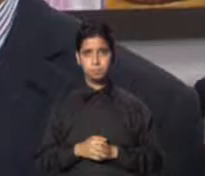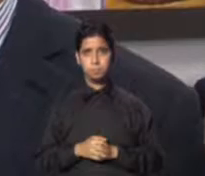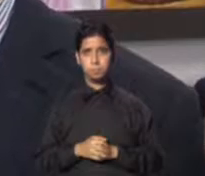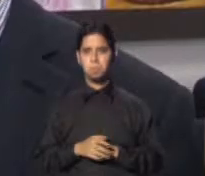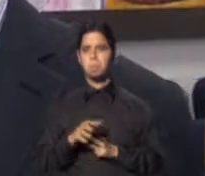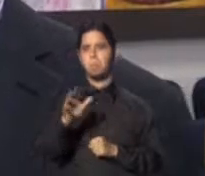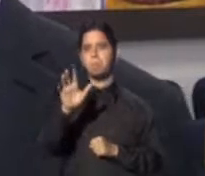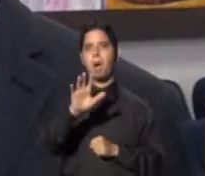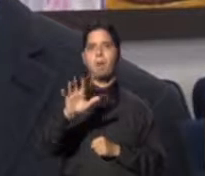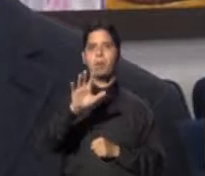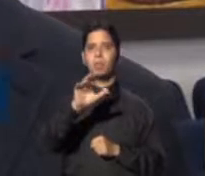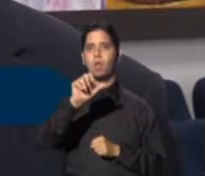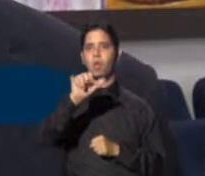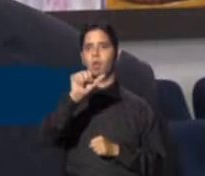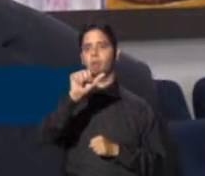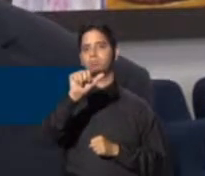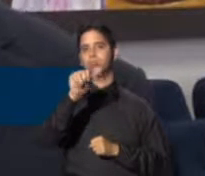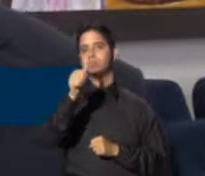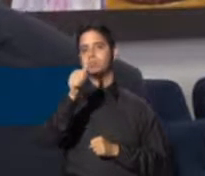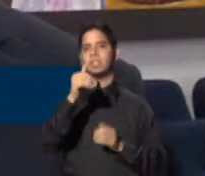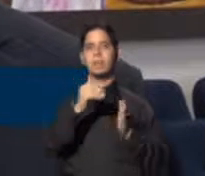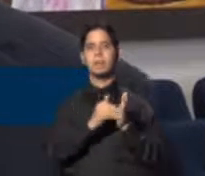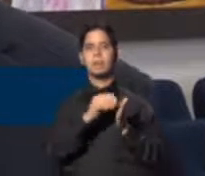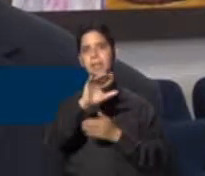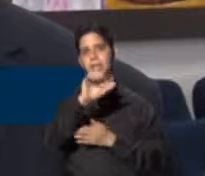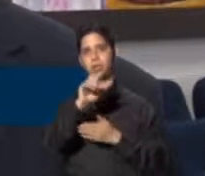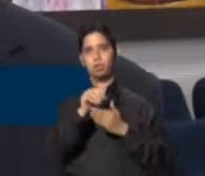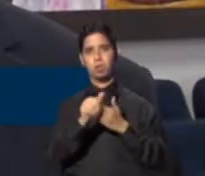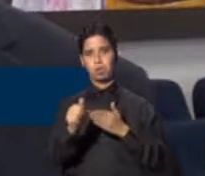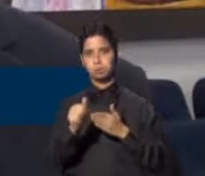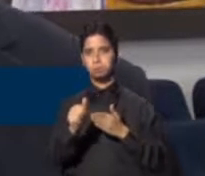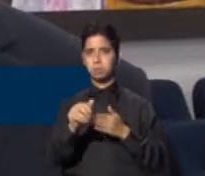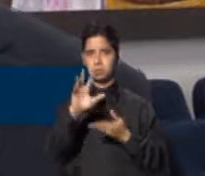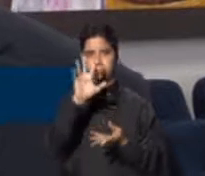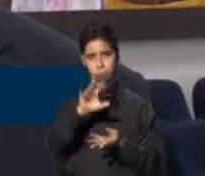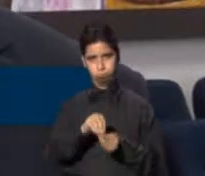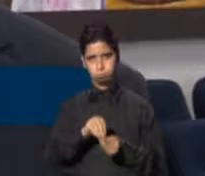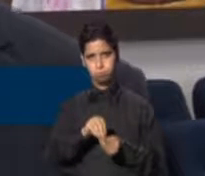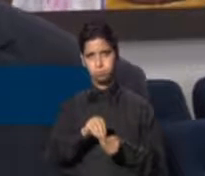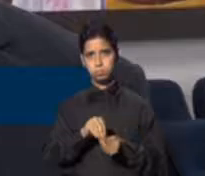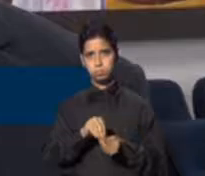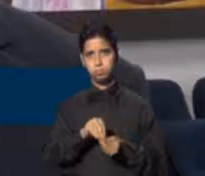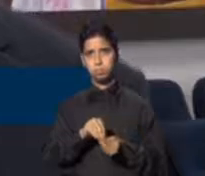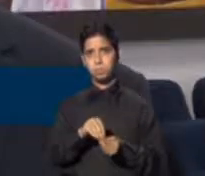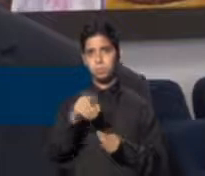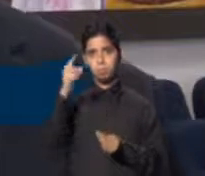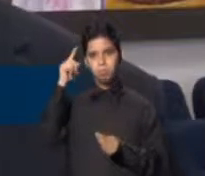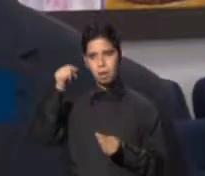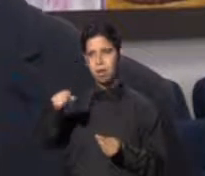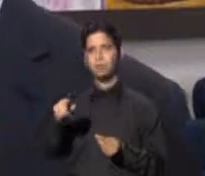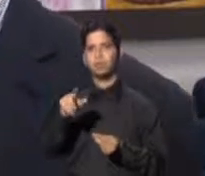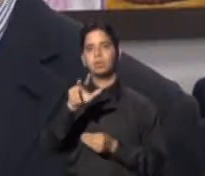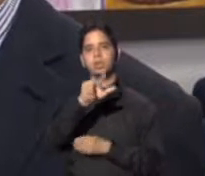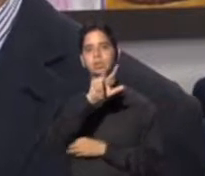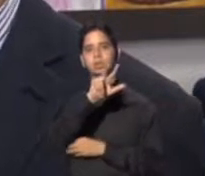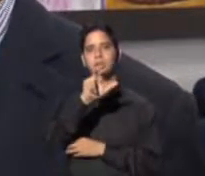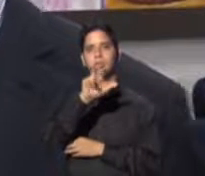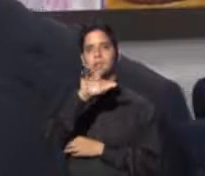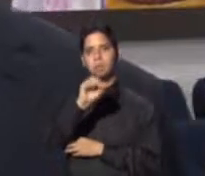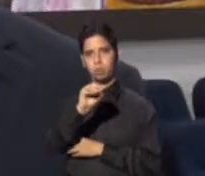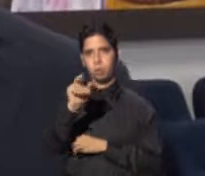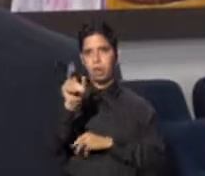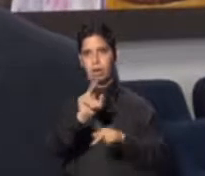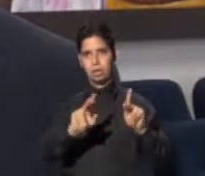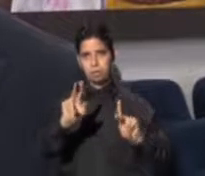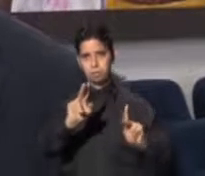alrededor de 10.500 dólares que hacemos en total, ¿verdad?, para estos 350 participantes y flotúan